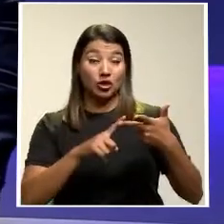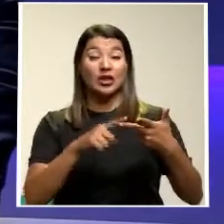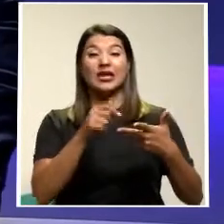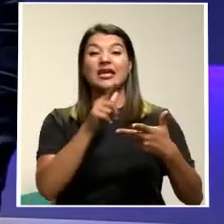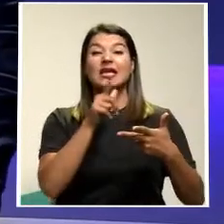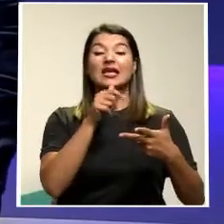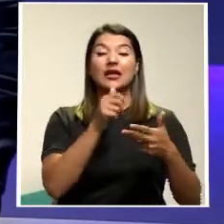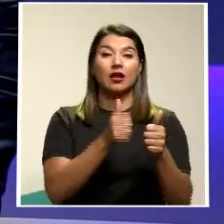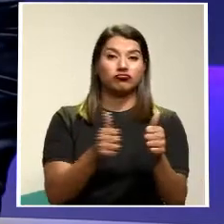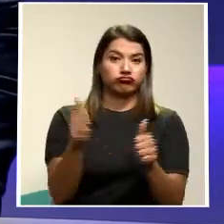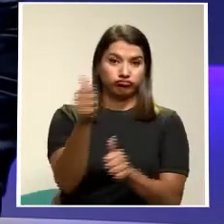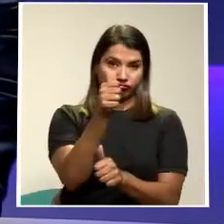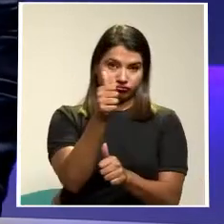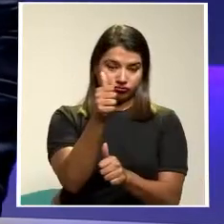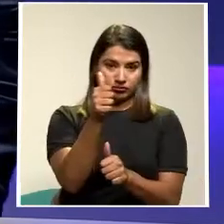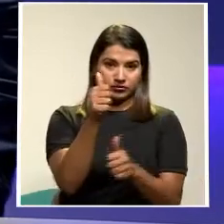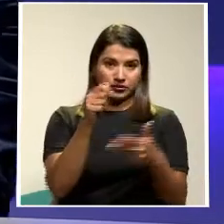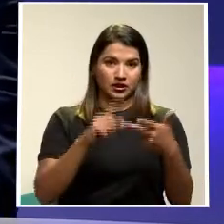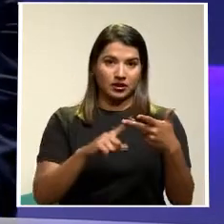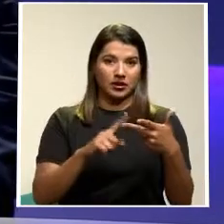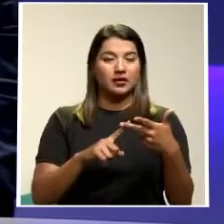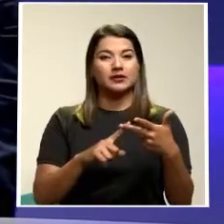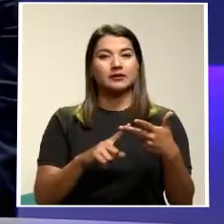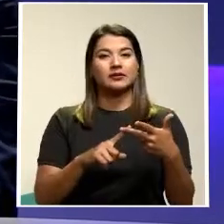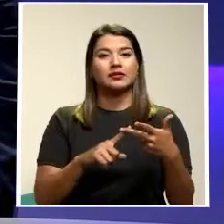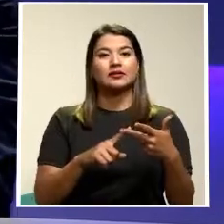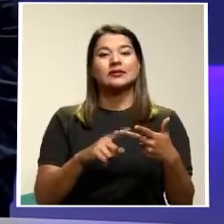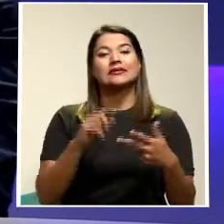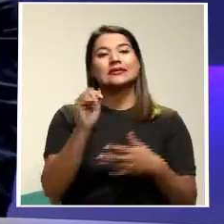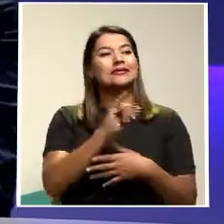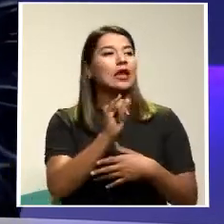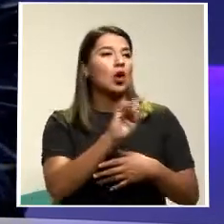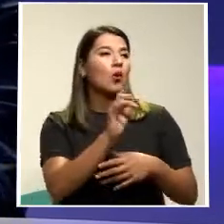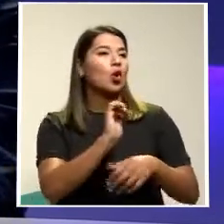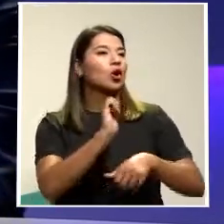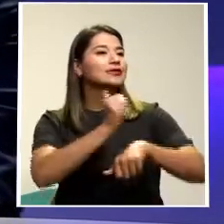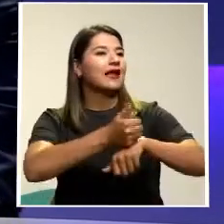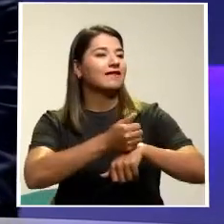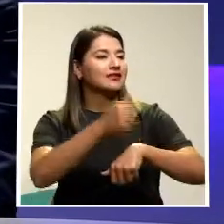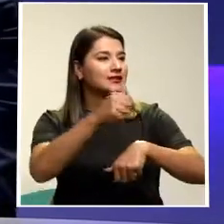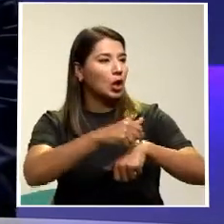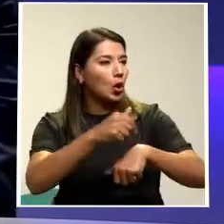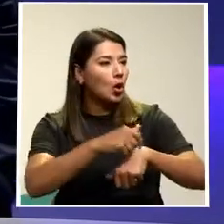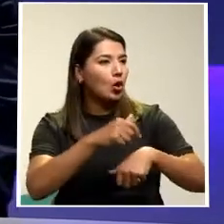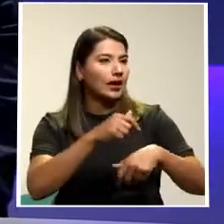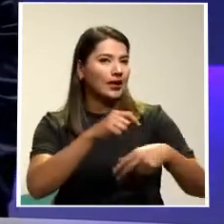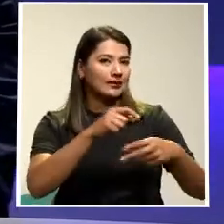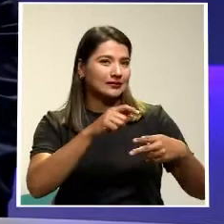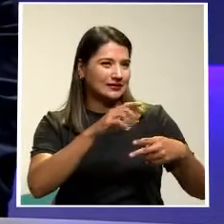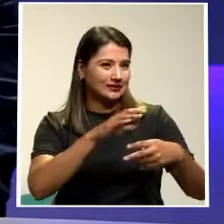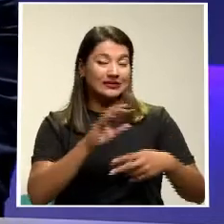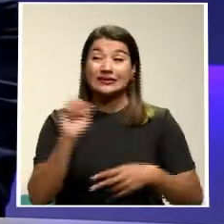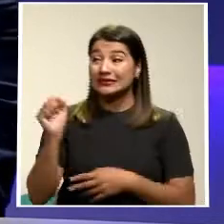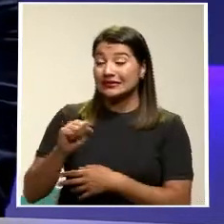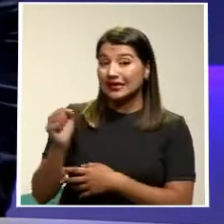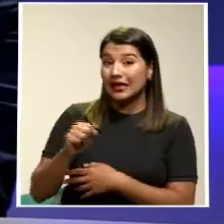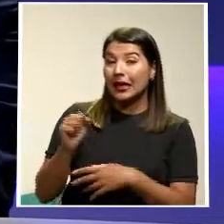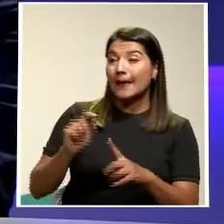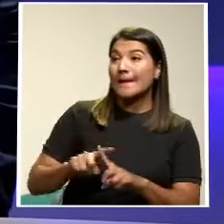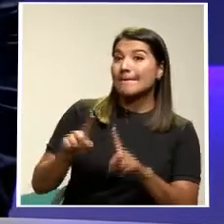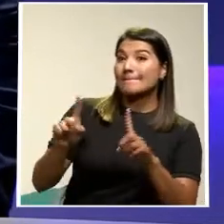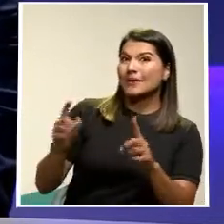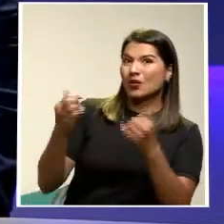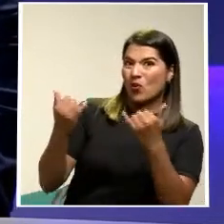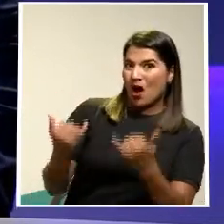tener En horas En horarios Respecto Ese poder disciplinario del empleador Pero cuando se enfrenta Entre una